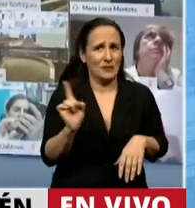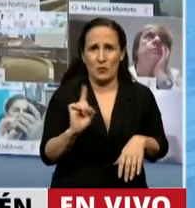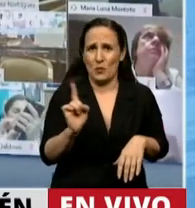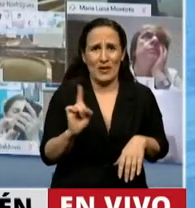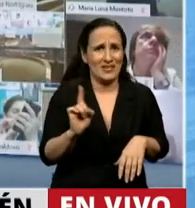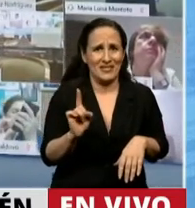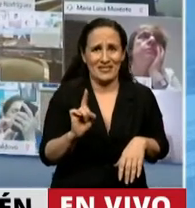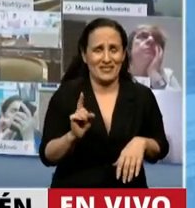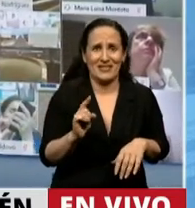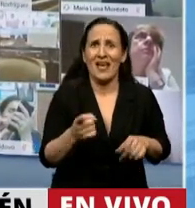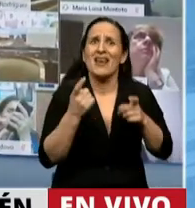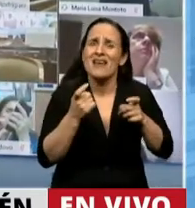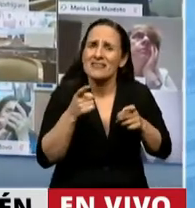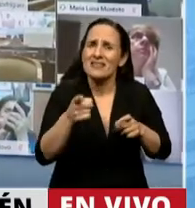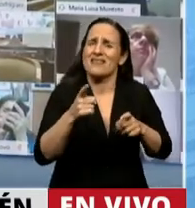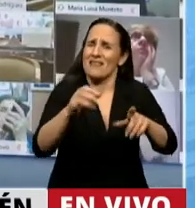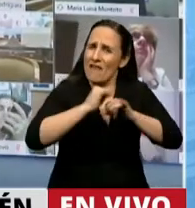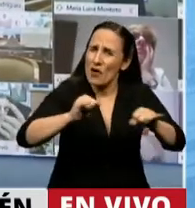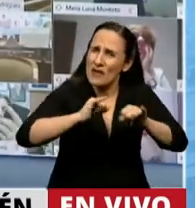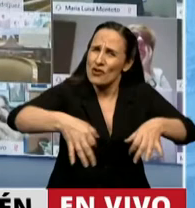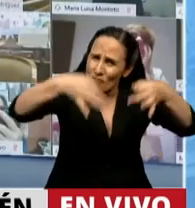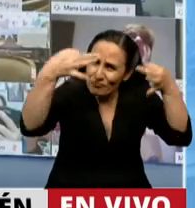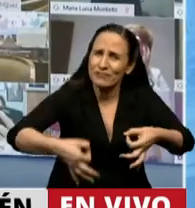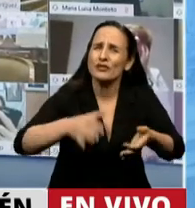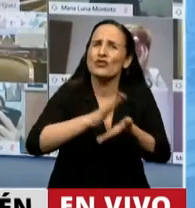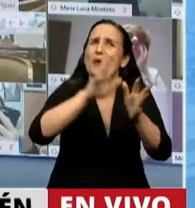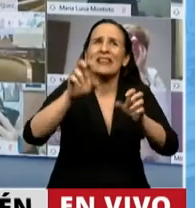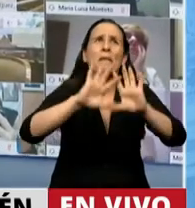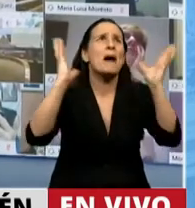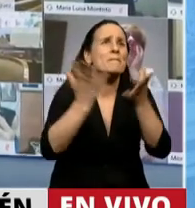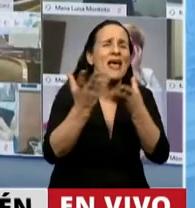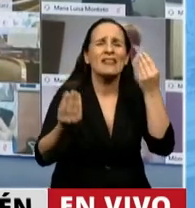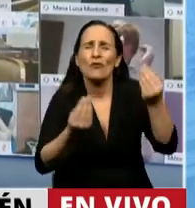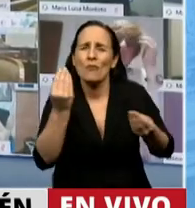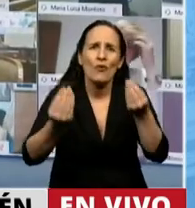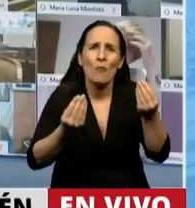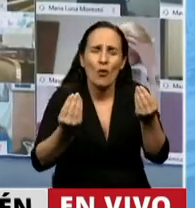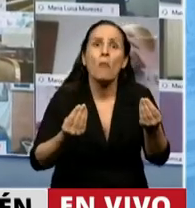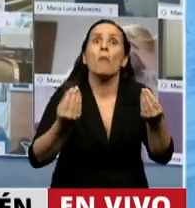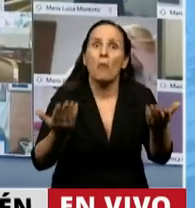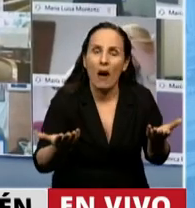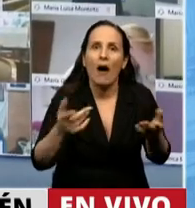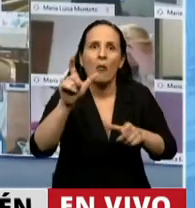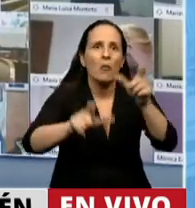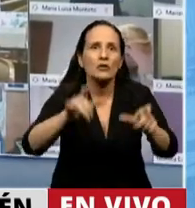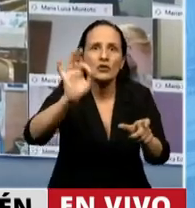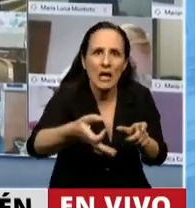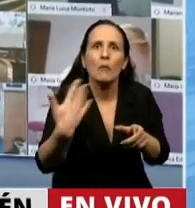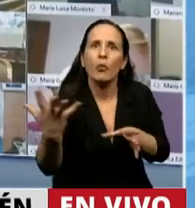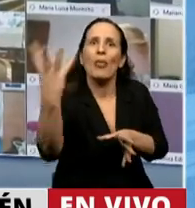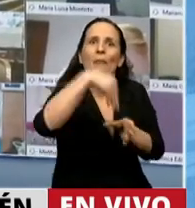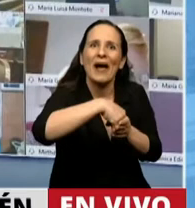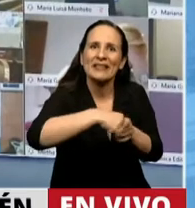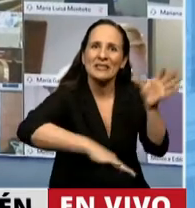a la información ambiental y así lograr una verdadera participación social en los proyectos